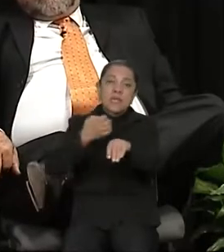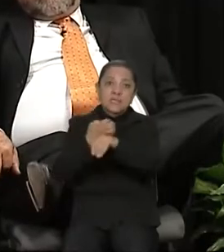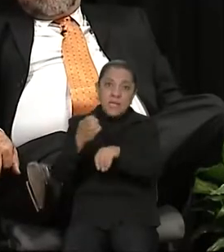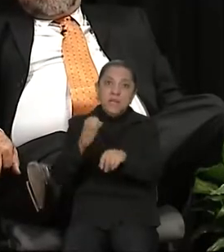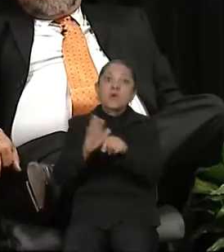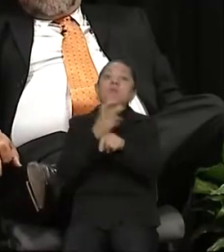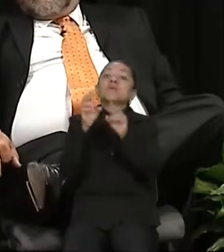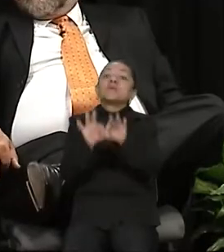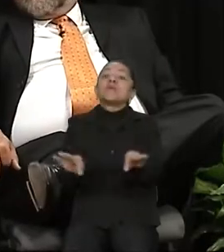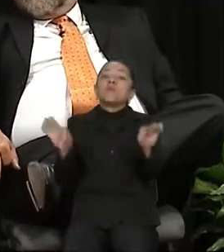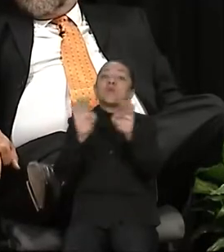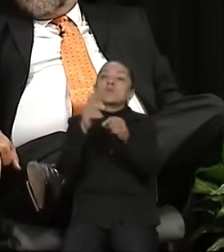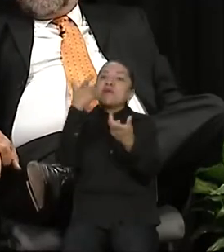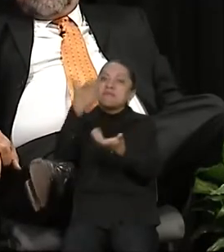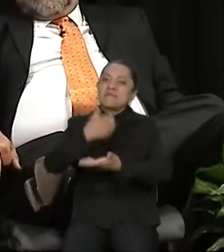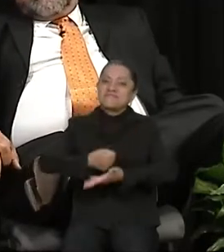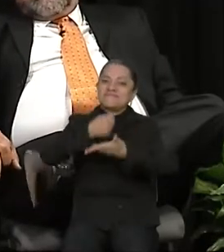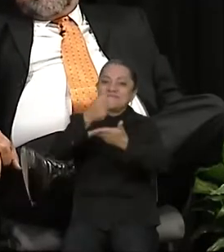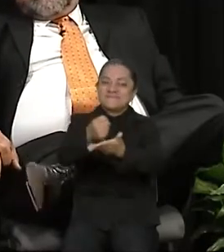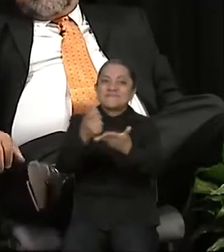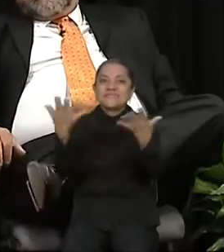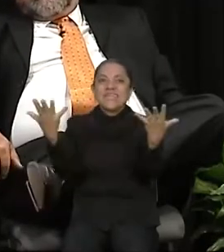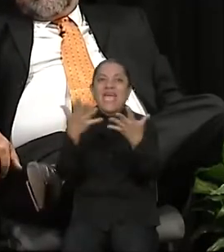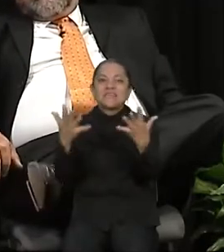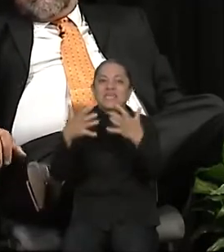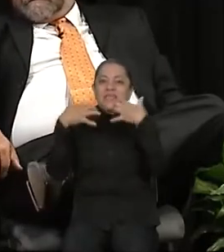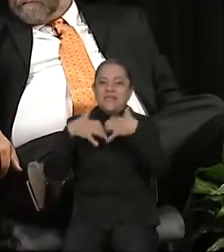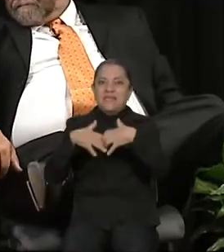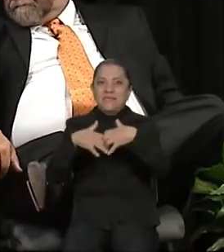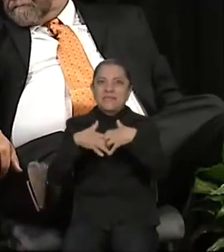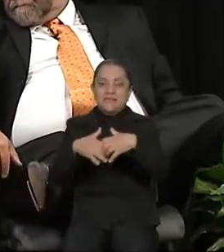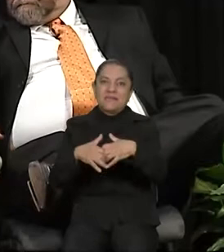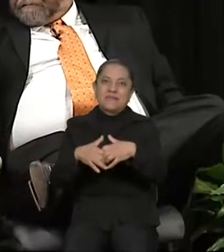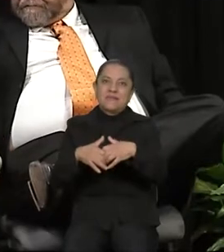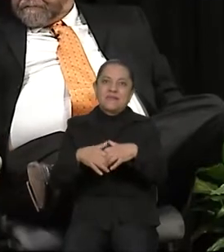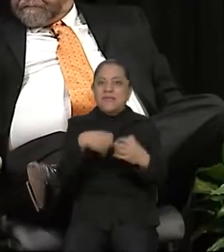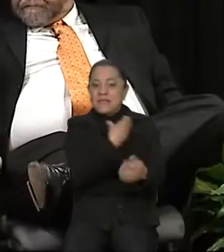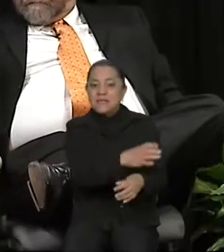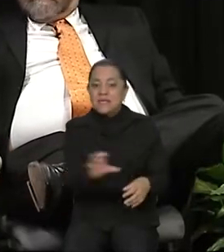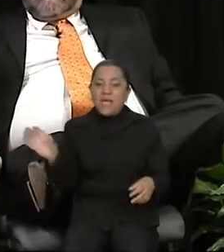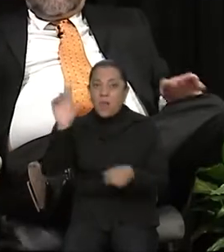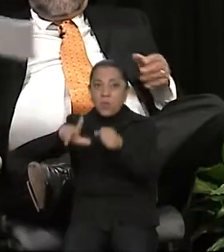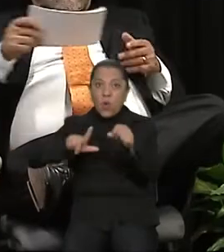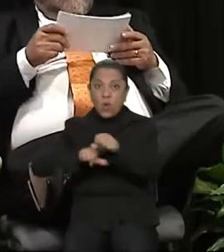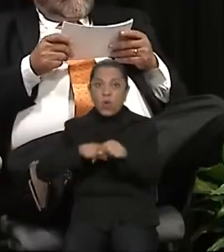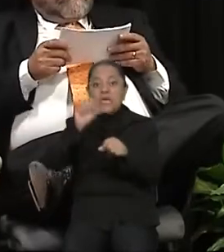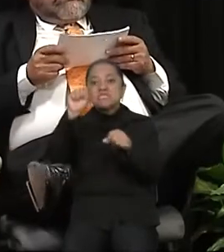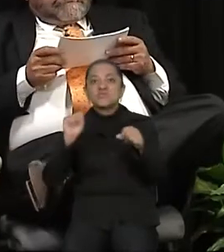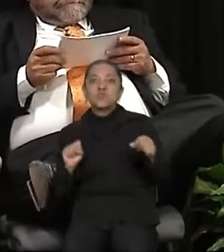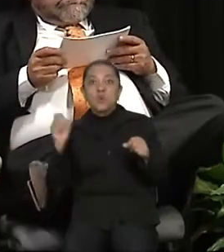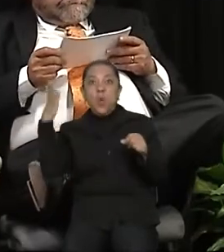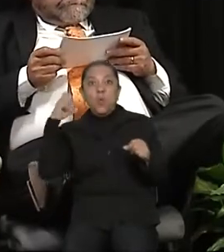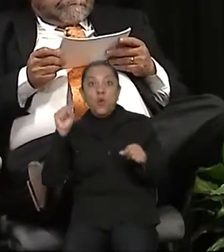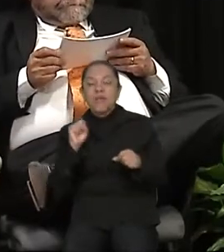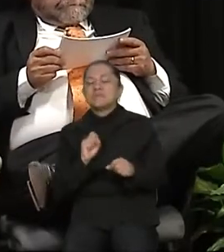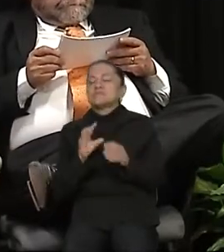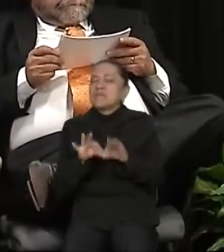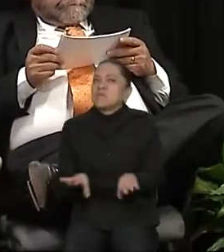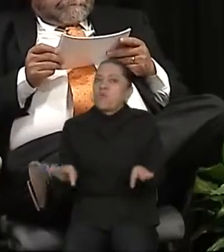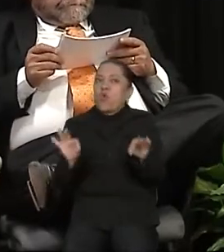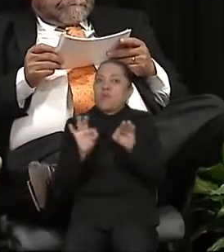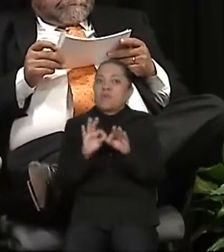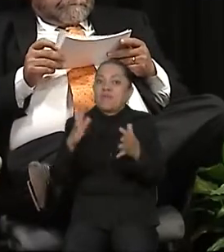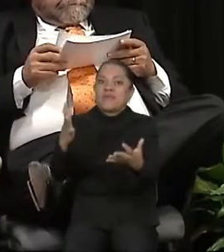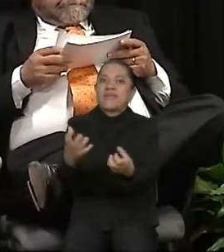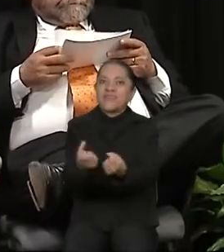para generar una agroindustria en el sur de Morelos. Va a ser significativo recuperar también la activación que